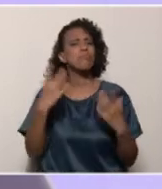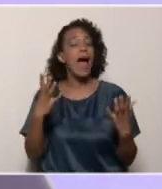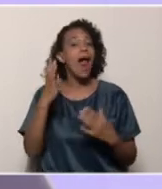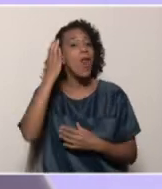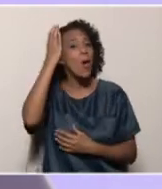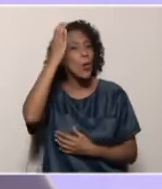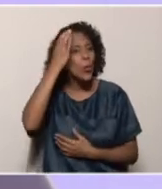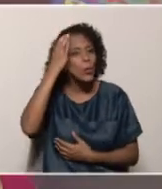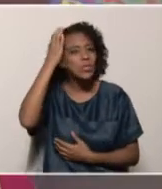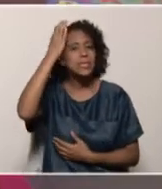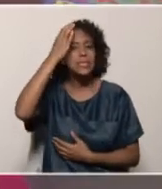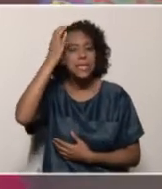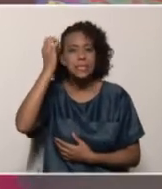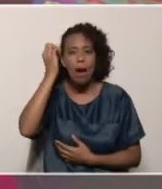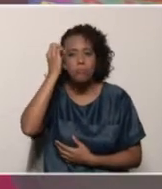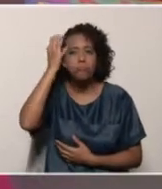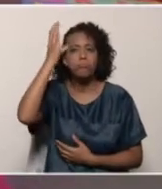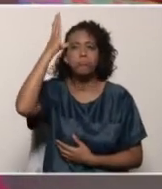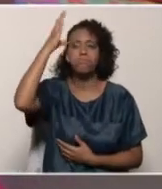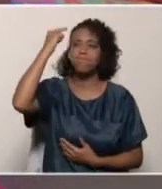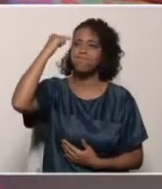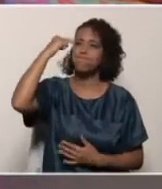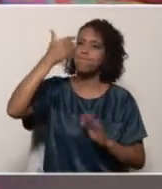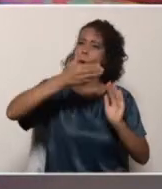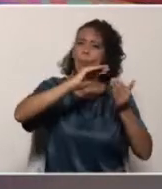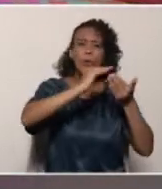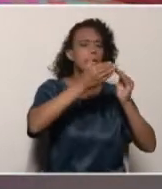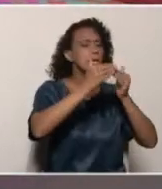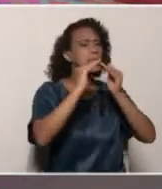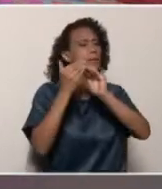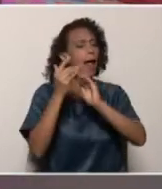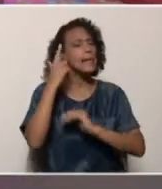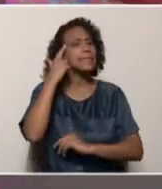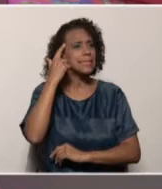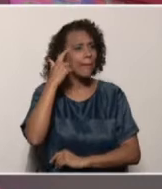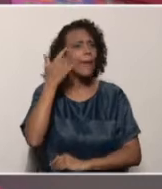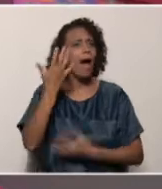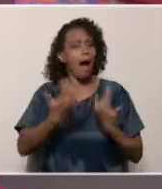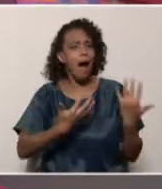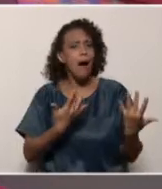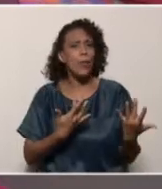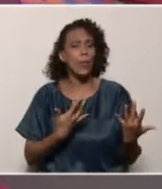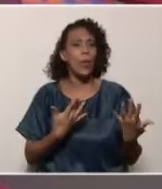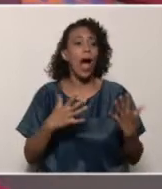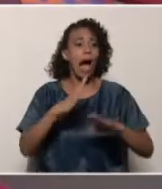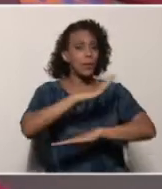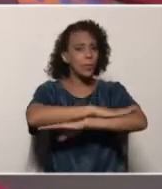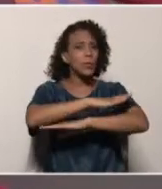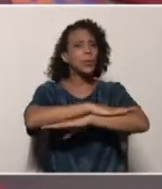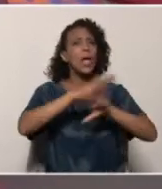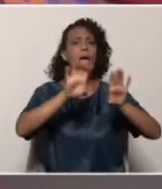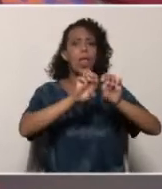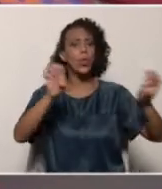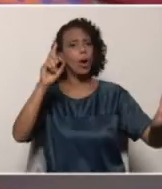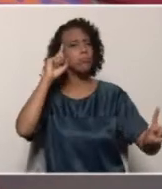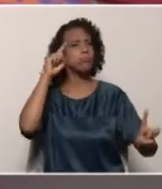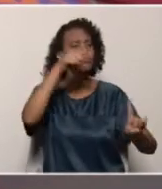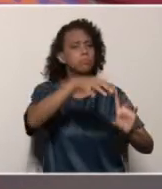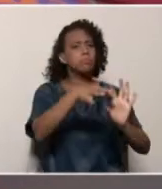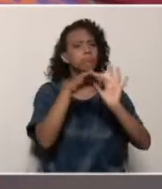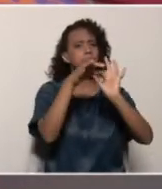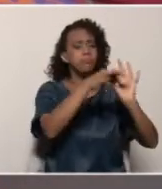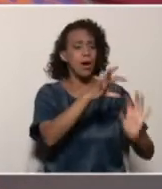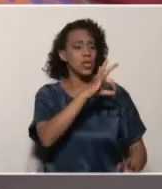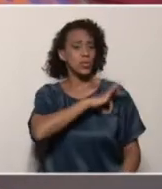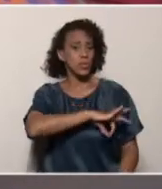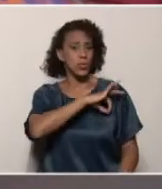conciencia tenemos que despertar esta conciencia comunitaria es decir tenemos que realizar acciones educativas ciertamente pero con una vinculación social